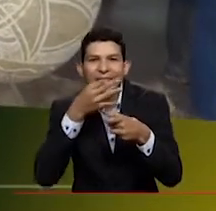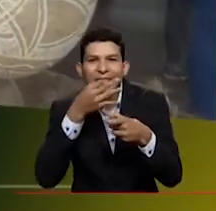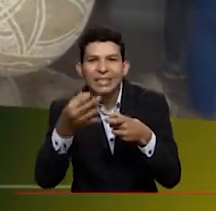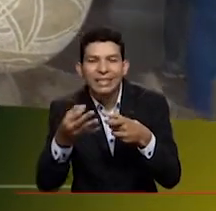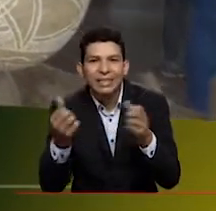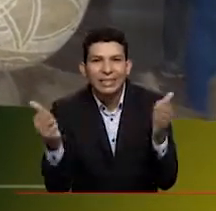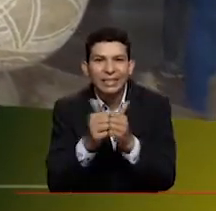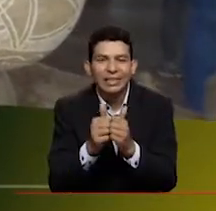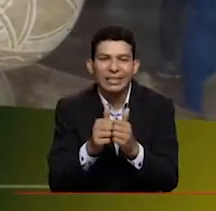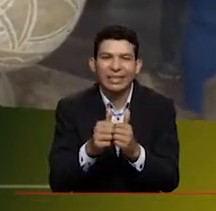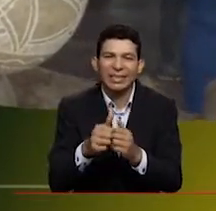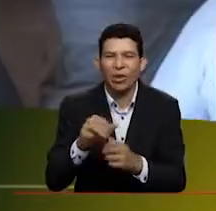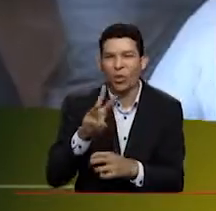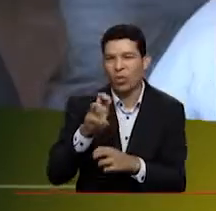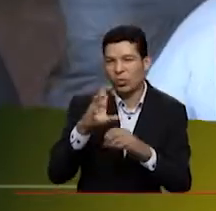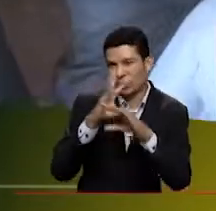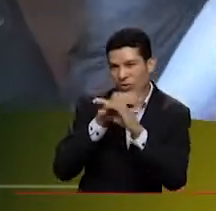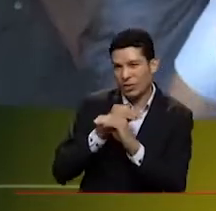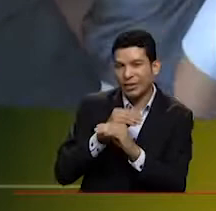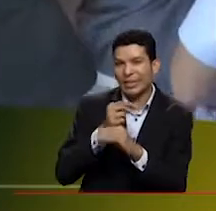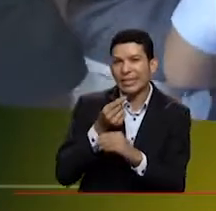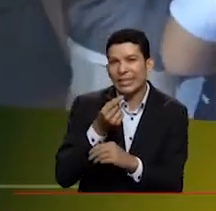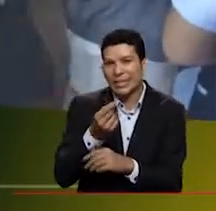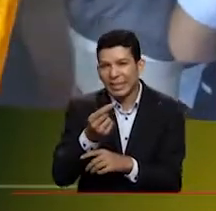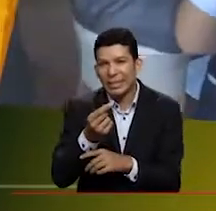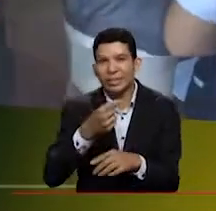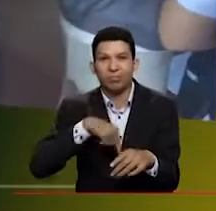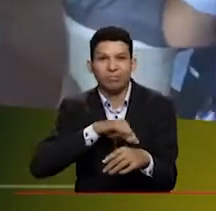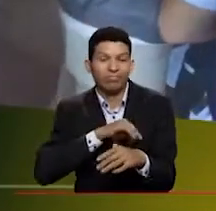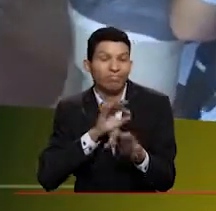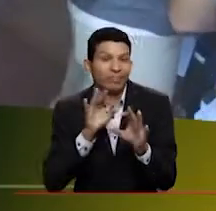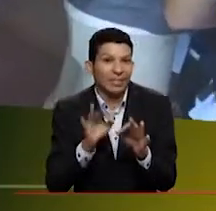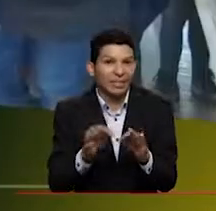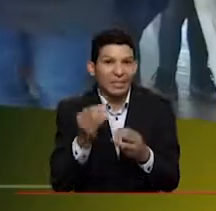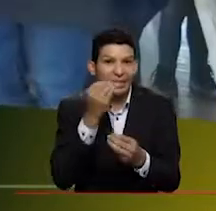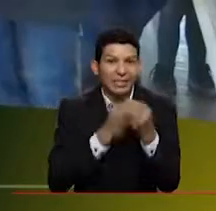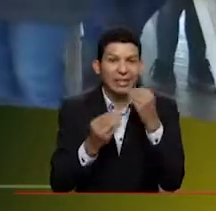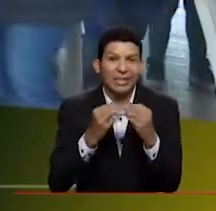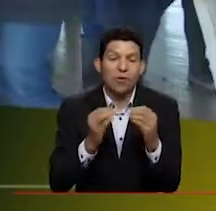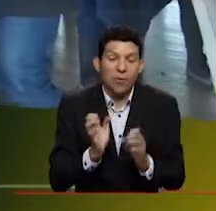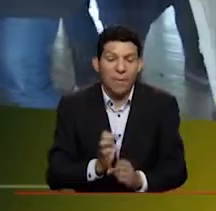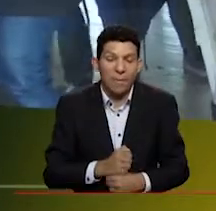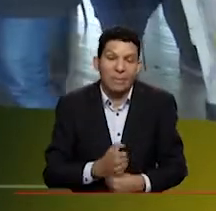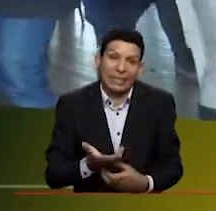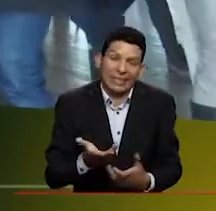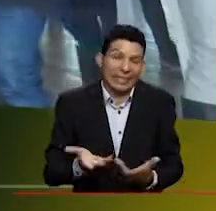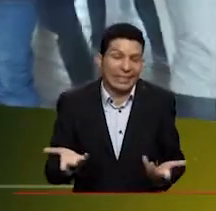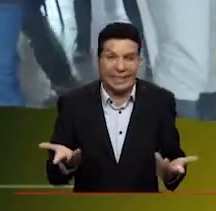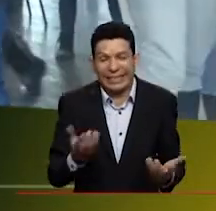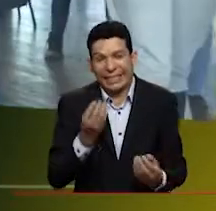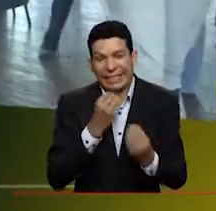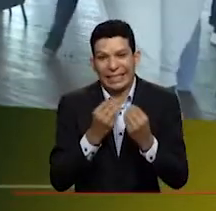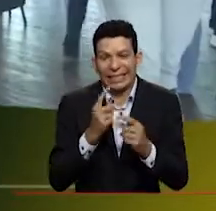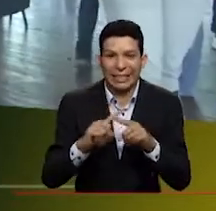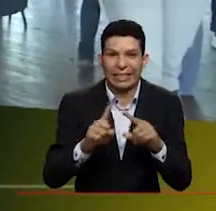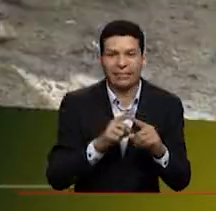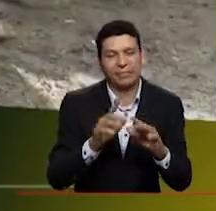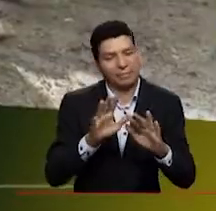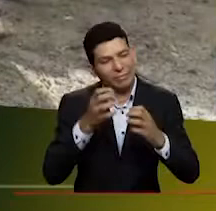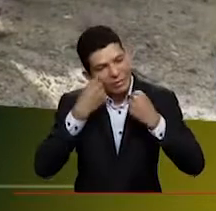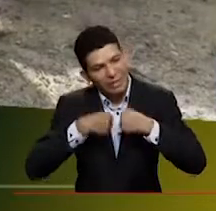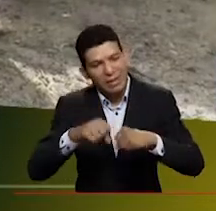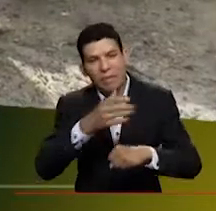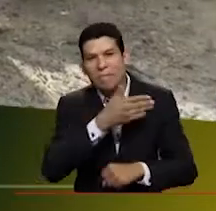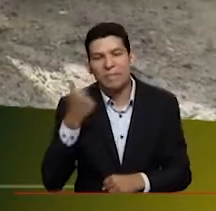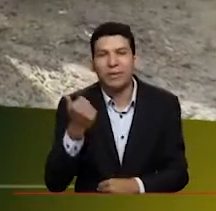hablar, como antes de las 8 de la noche, de gastronomía cuando, pues, algunos no hemos todavía comido. Pero, bueno, intentamos hacer